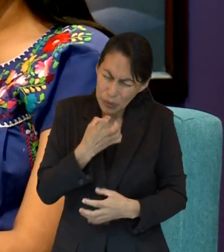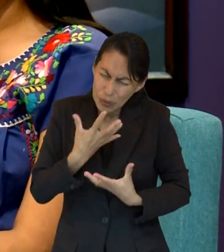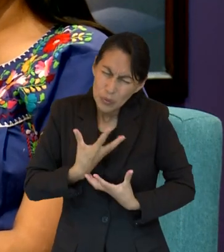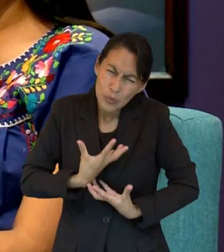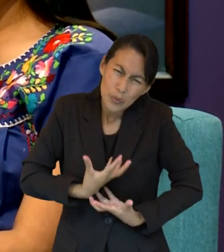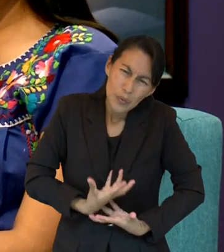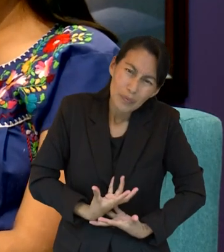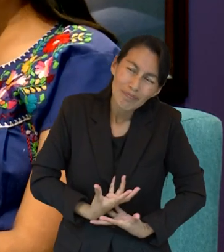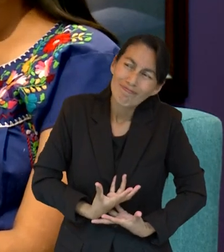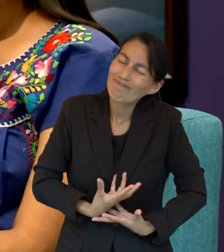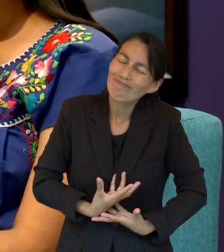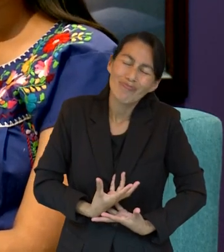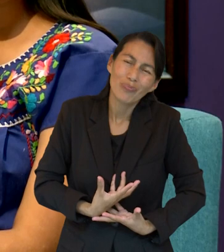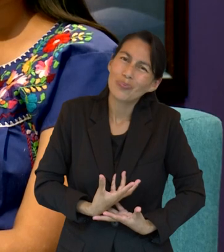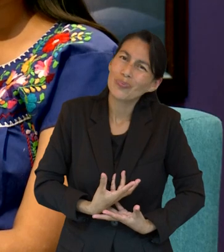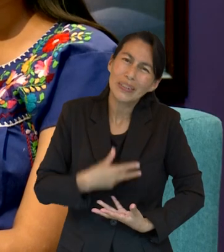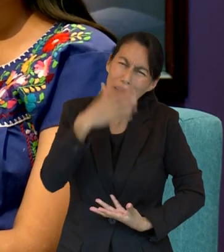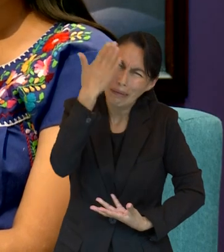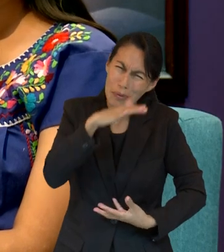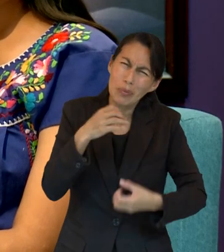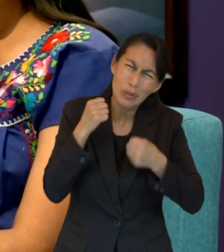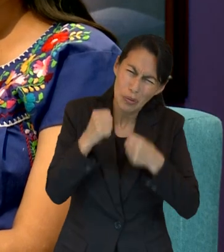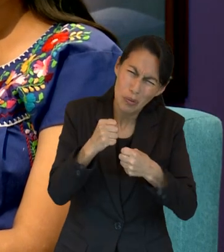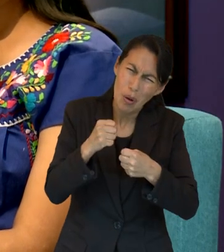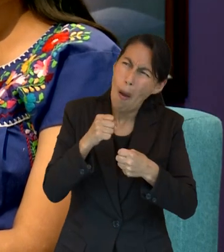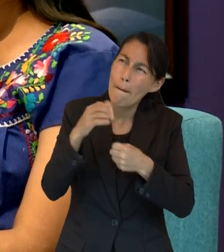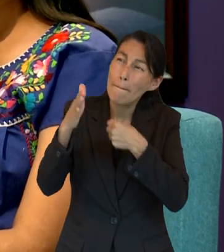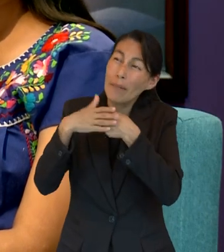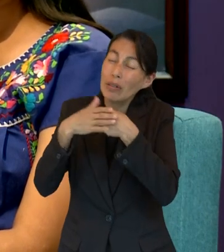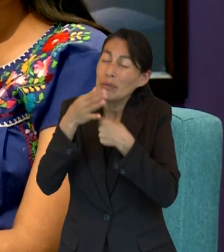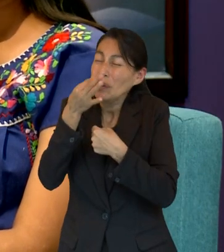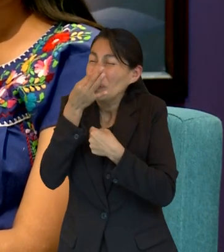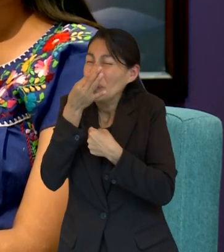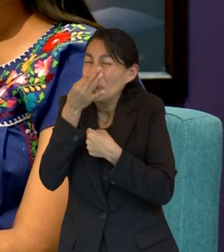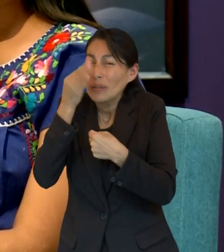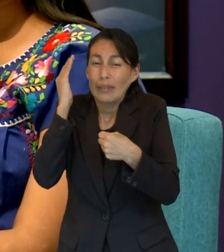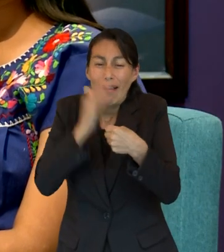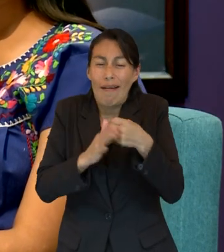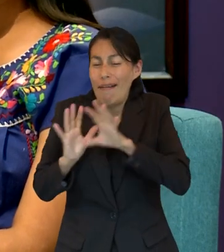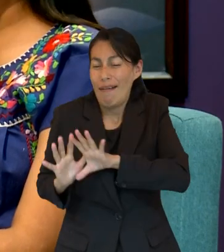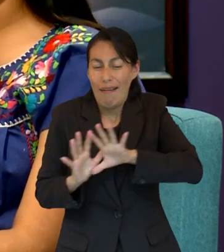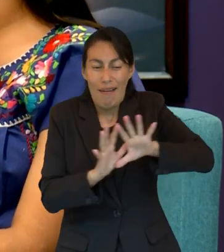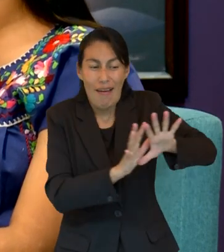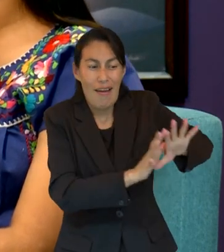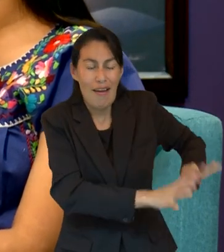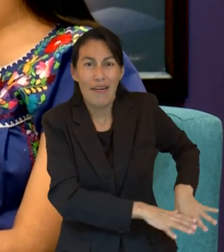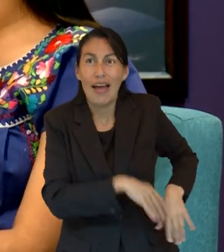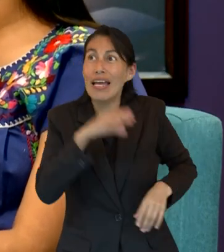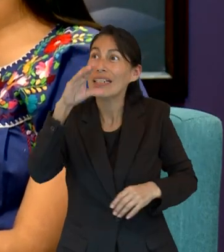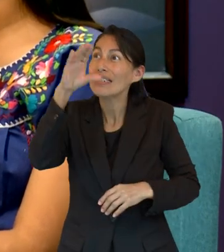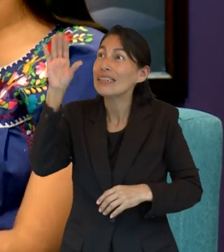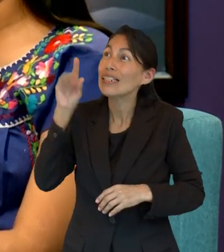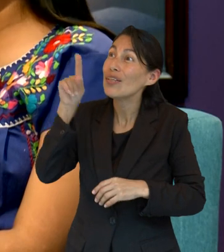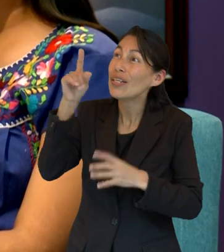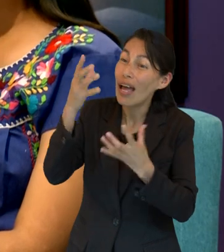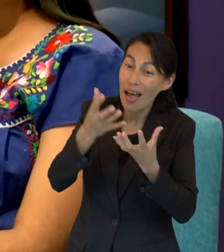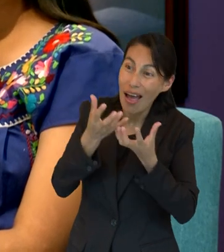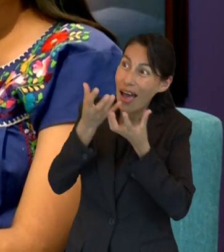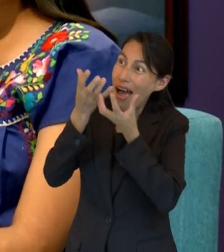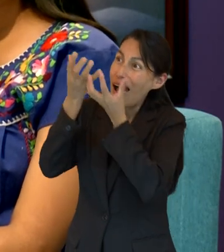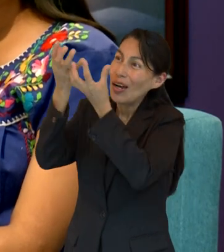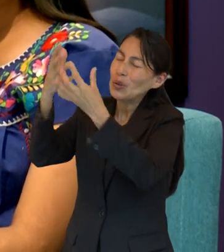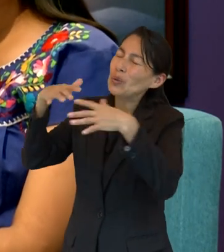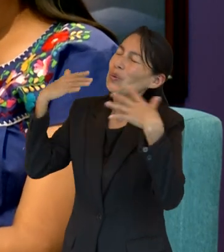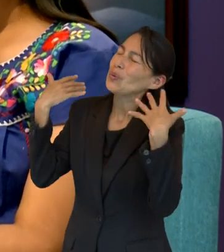ya pronto todo ese sufrimiento se va a acabar y vamos a ir a ese reino inconmovible en donde todo va a ser por siempre y como decía el pastor, ya no va haber llanto,